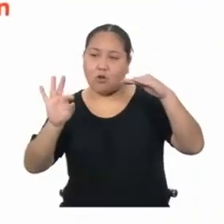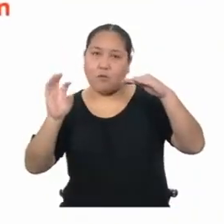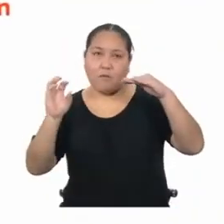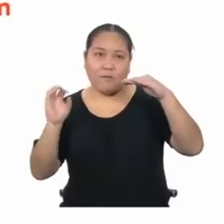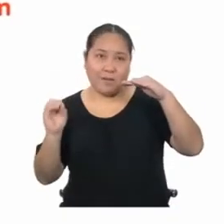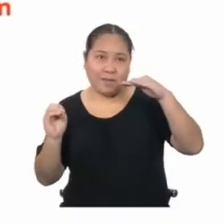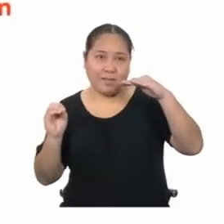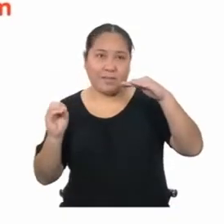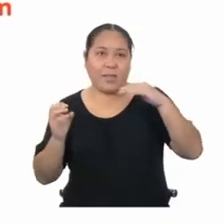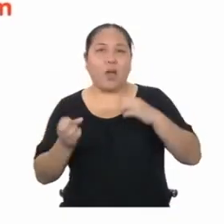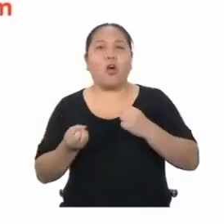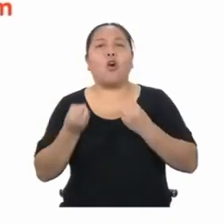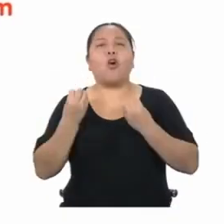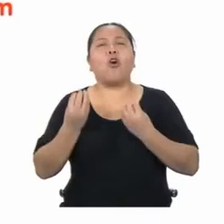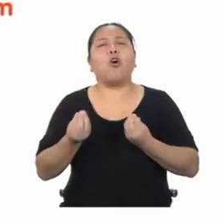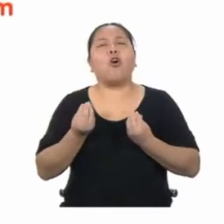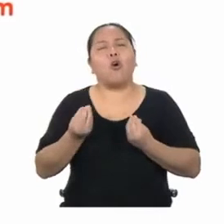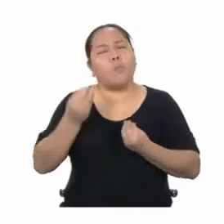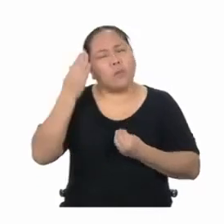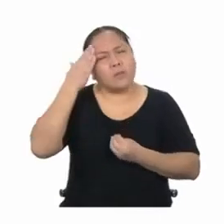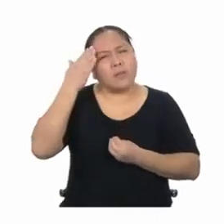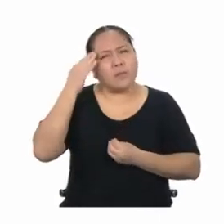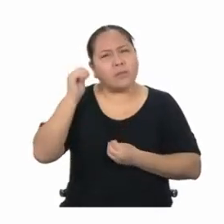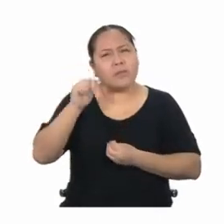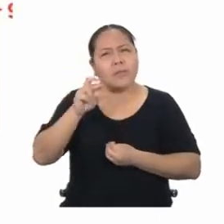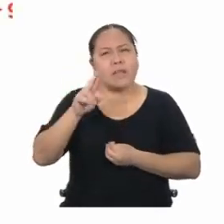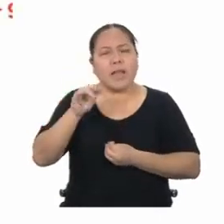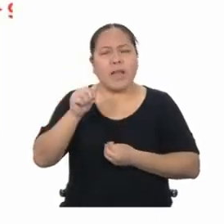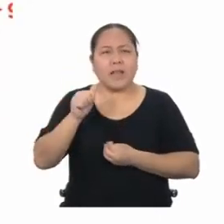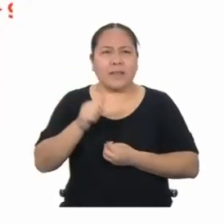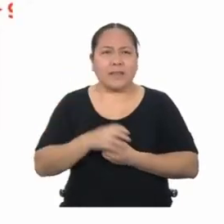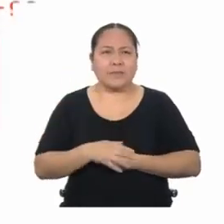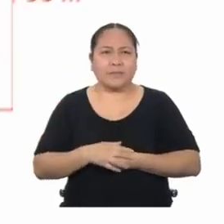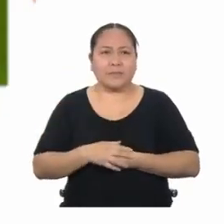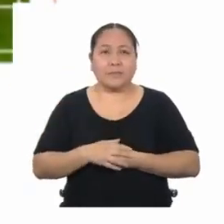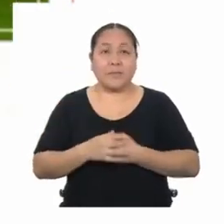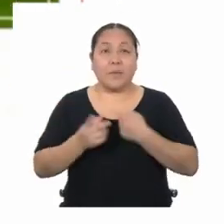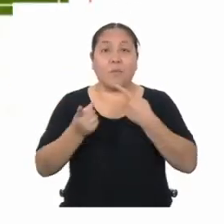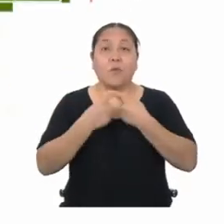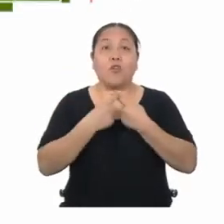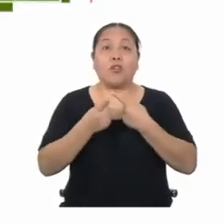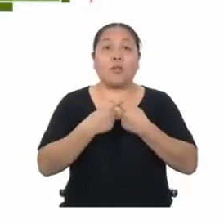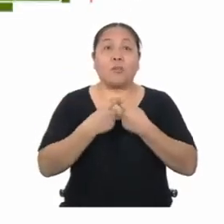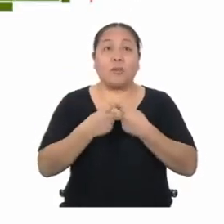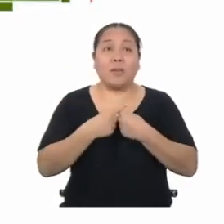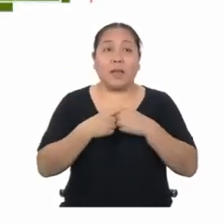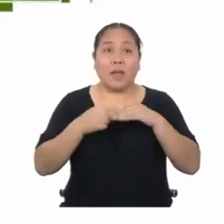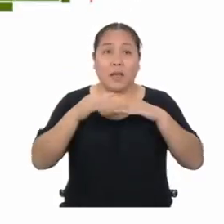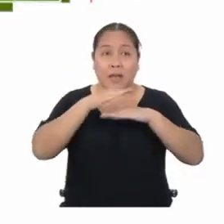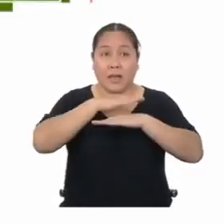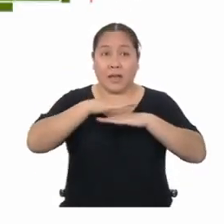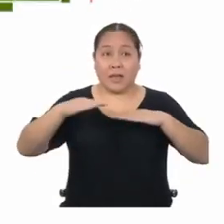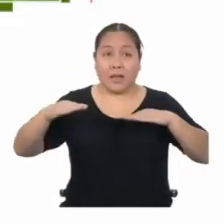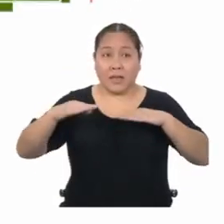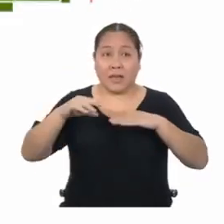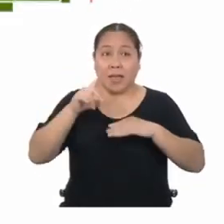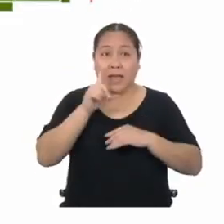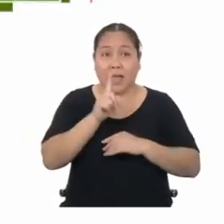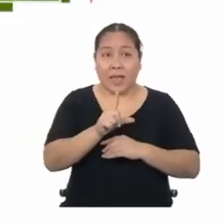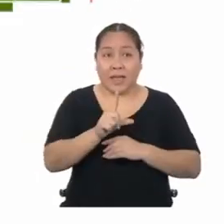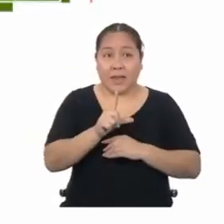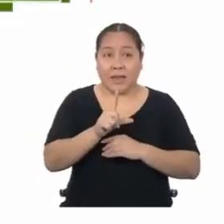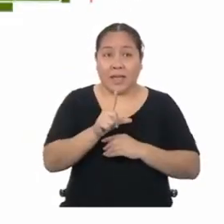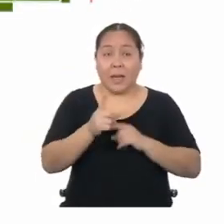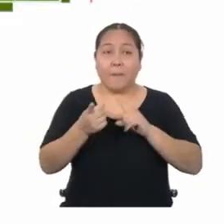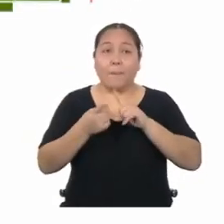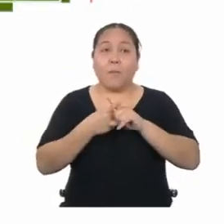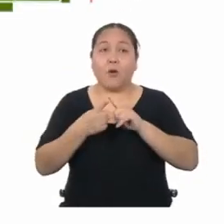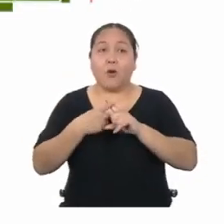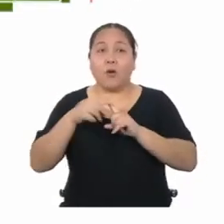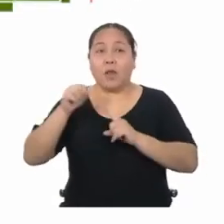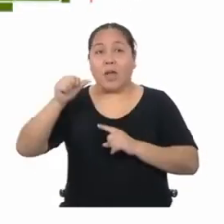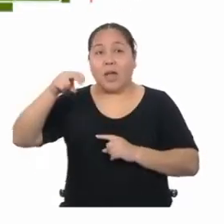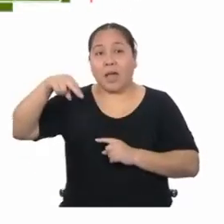90 metros. ¿Cómo calculamos el área? Multiplicando el largo L por el ancho A,